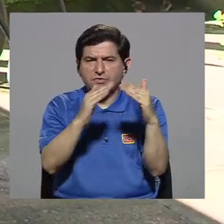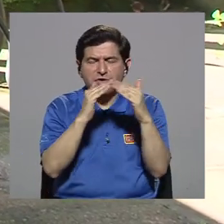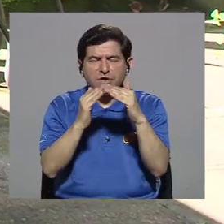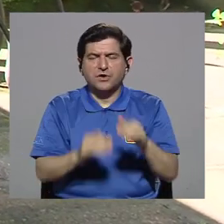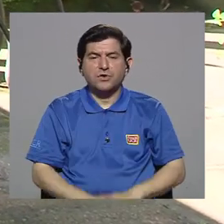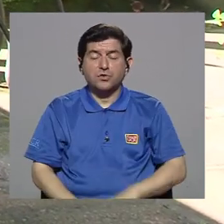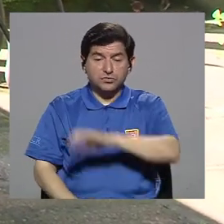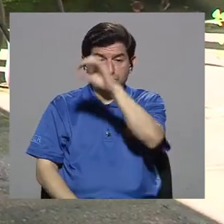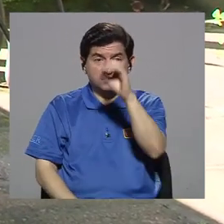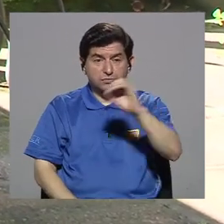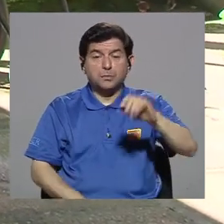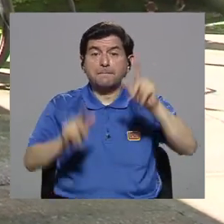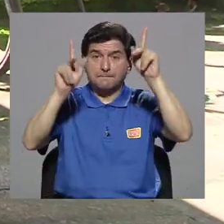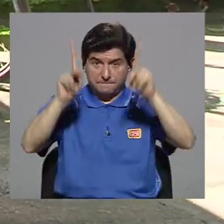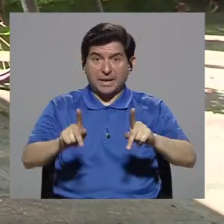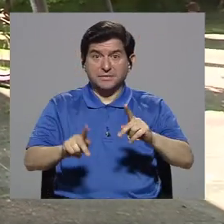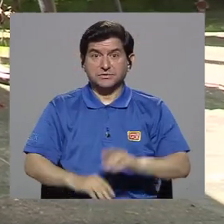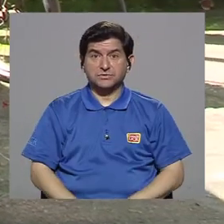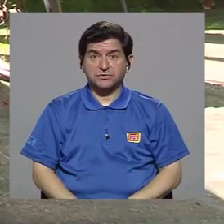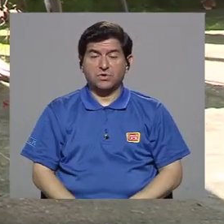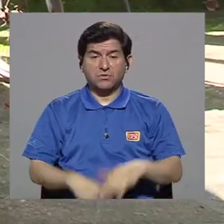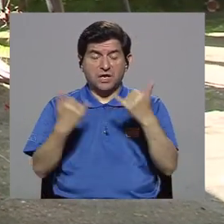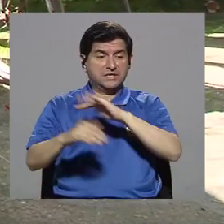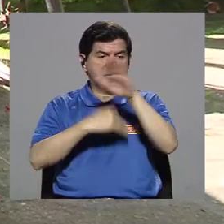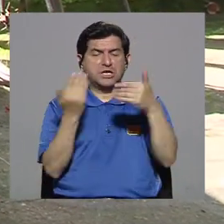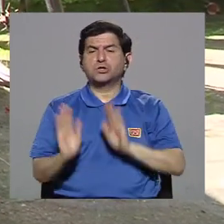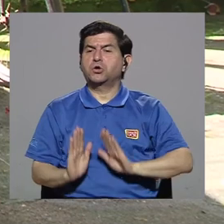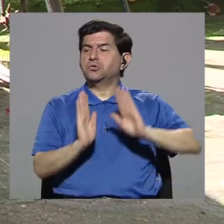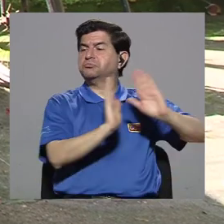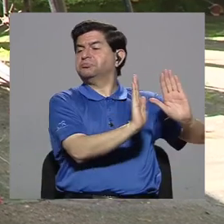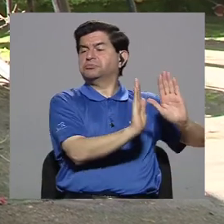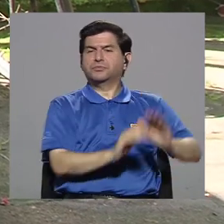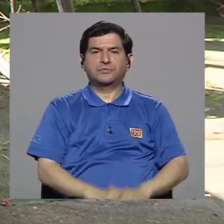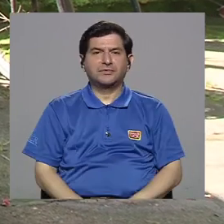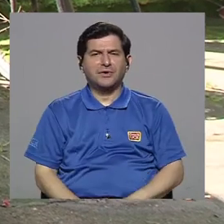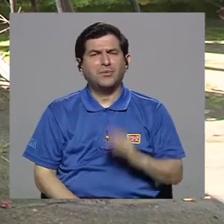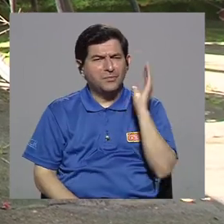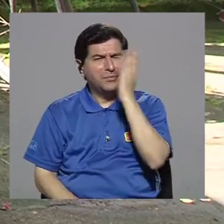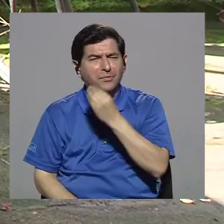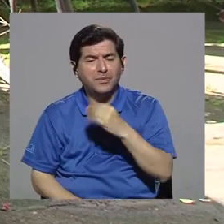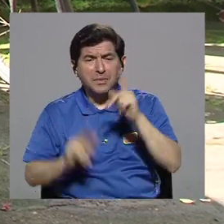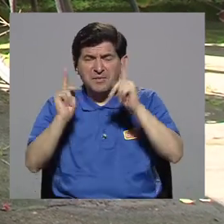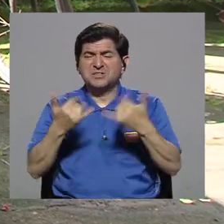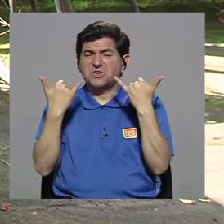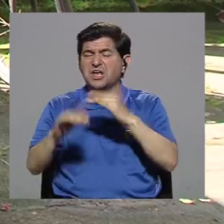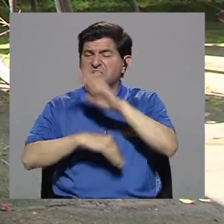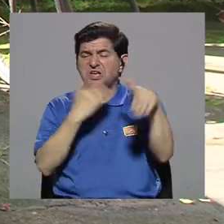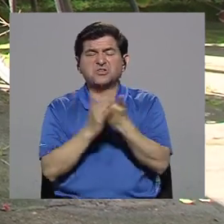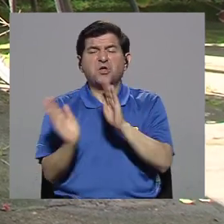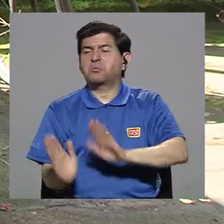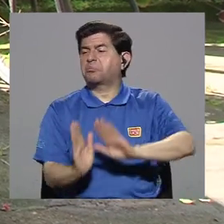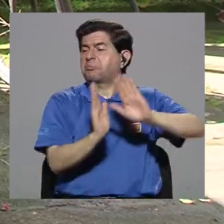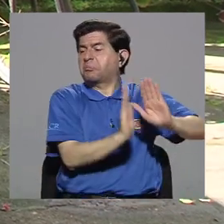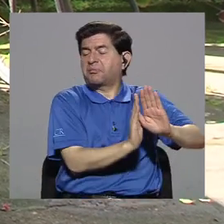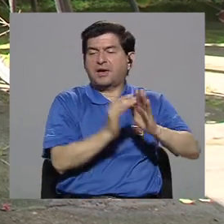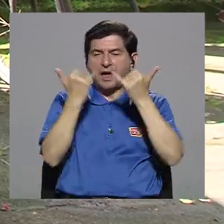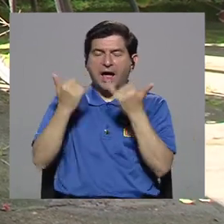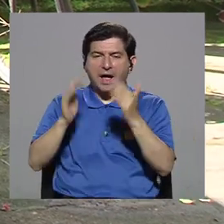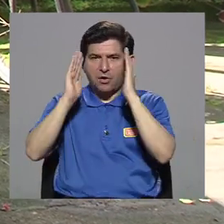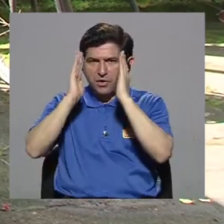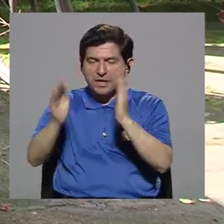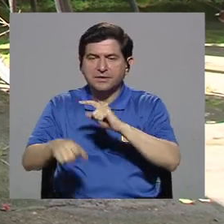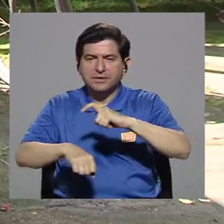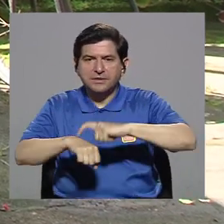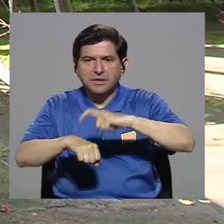Inclusive hay gente que ha dejado todo. ¿Vean qué cosa más linda? Hay gente que ha dejado todo y se dedica tiempo